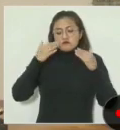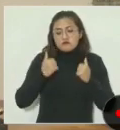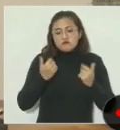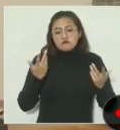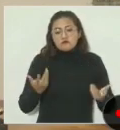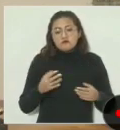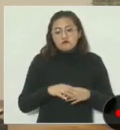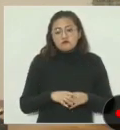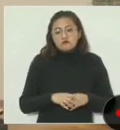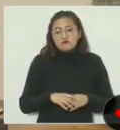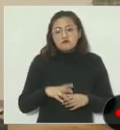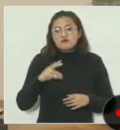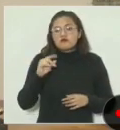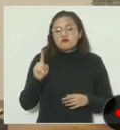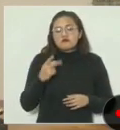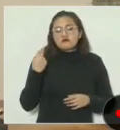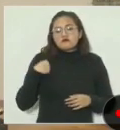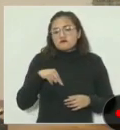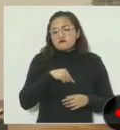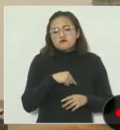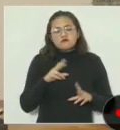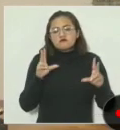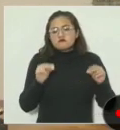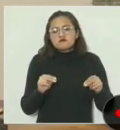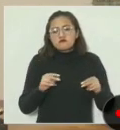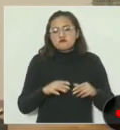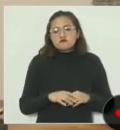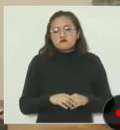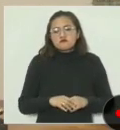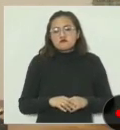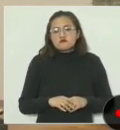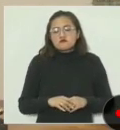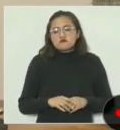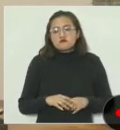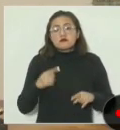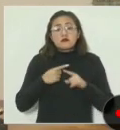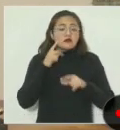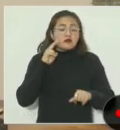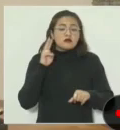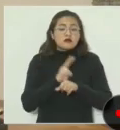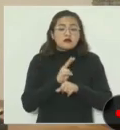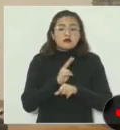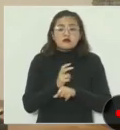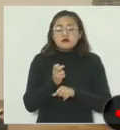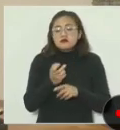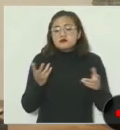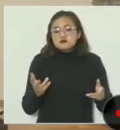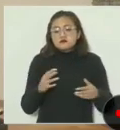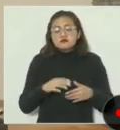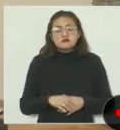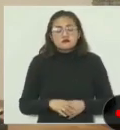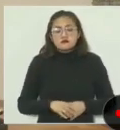No somos nosotros, no somos nosotros los que vigilamos los ductos.